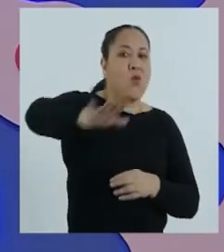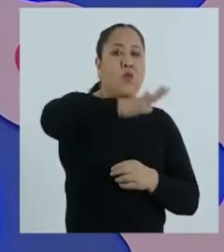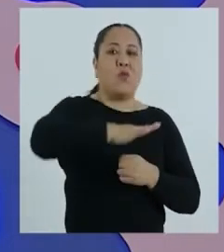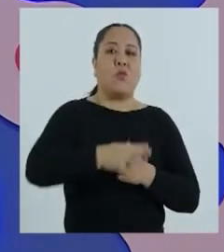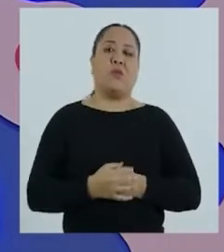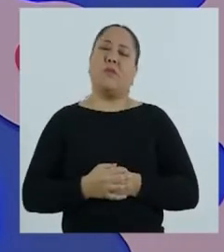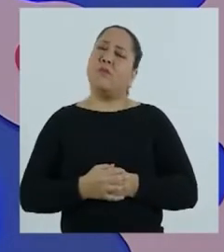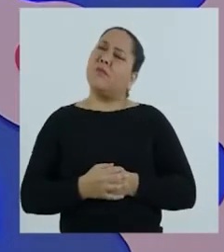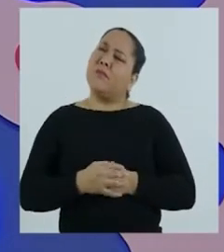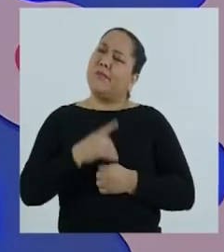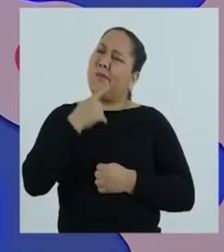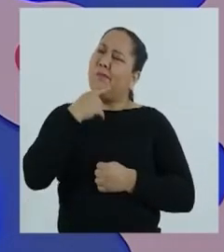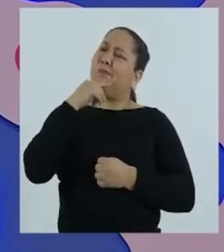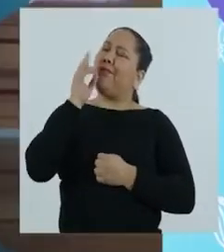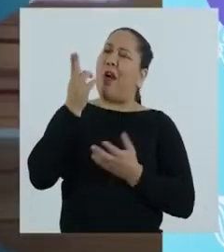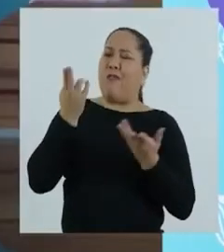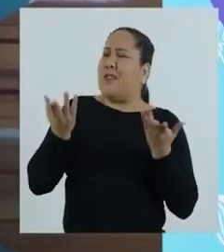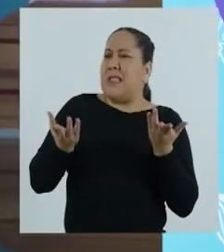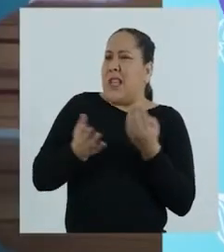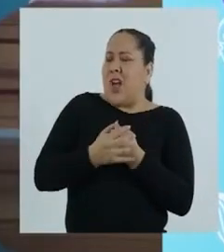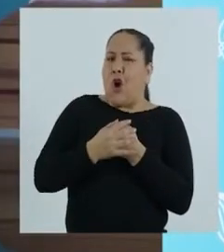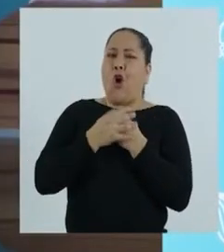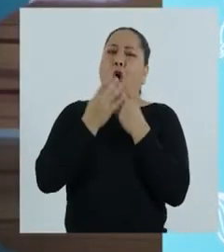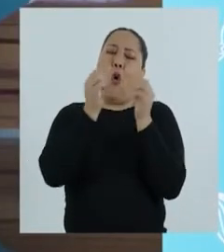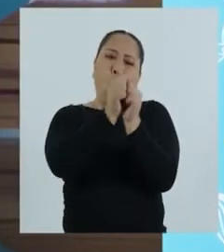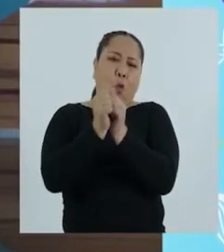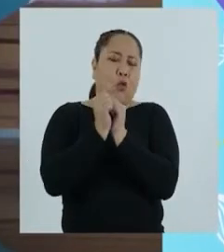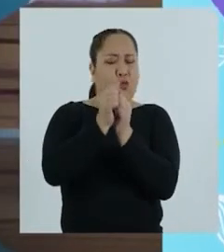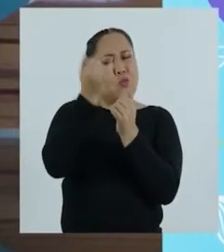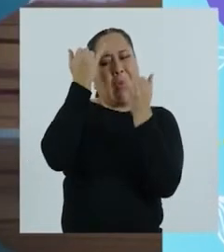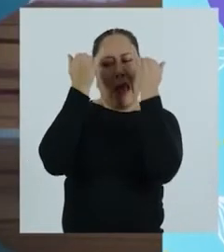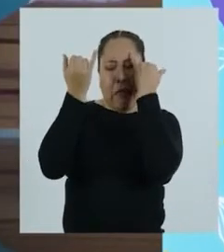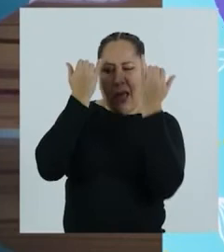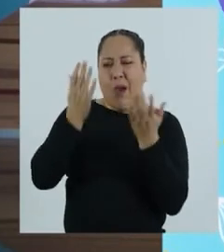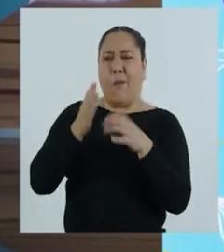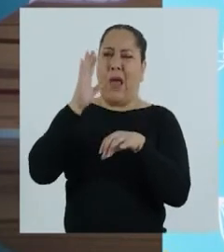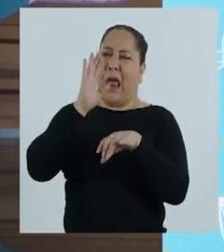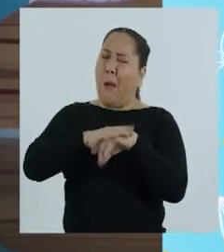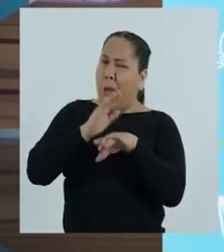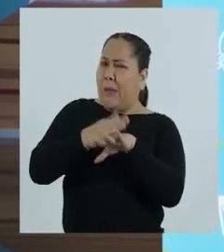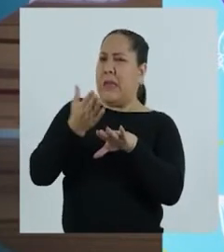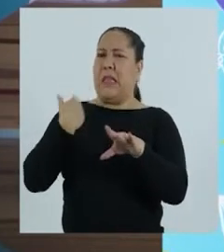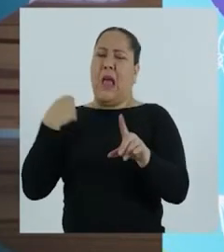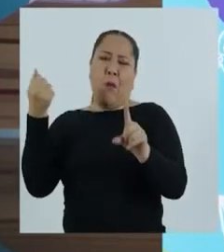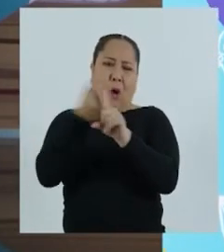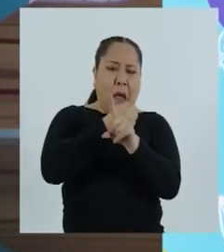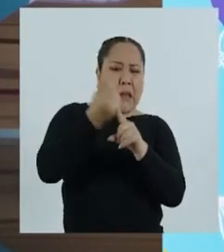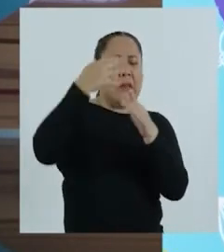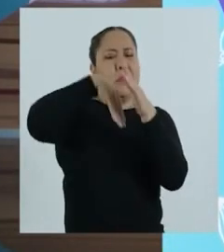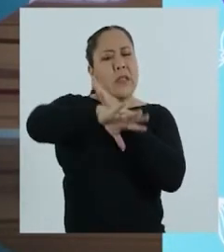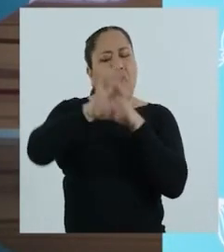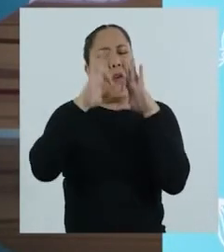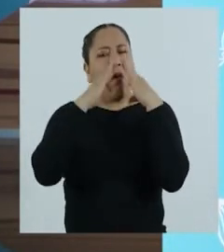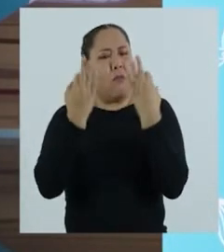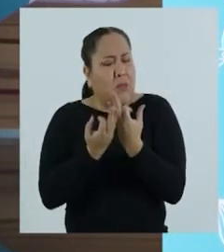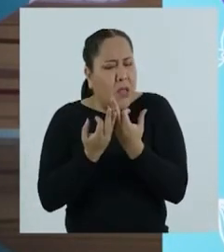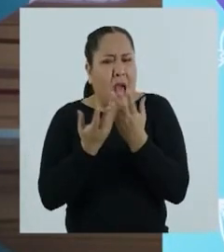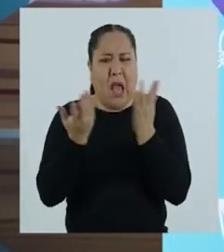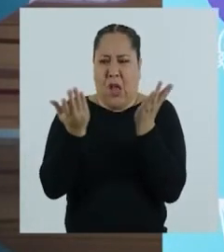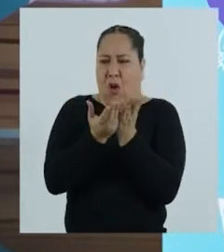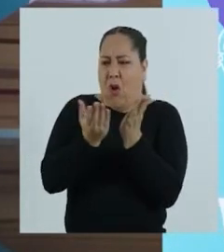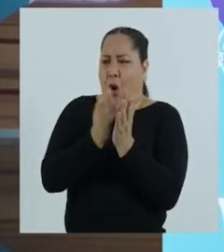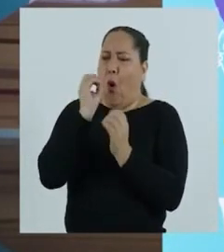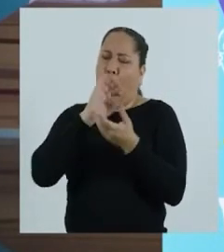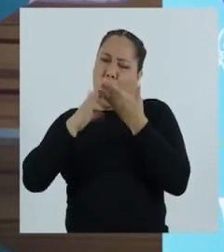respeto a todas y todos. Profesora, ¿por qué no hacemos juntos una propuesta para prevenir la violencia en la familia,